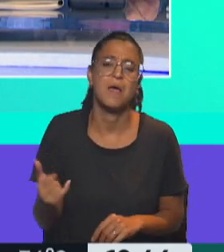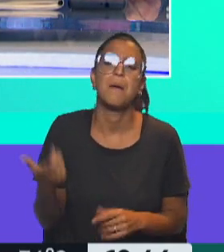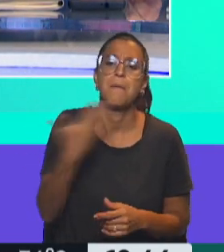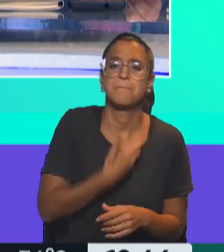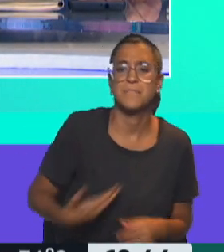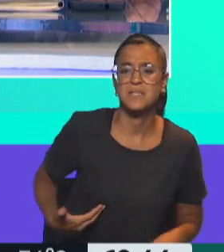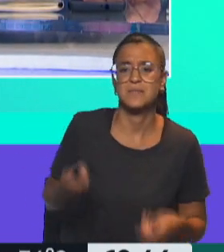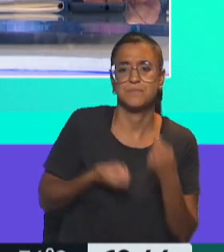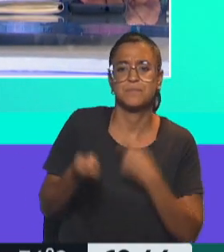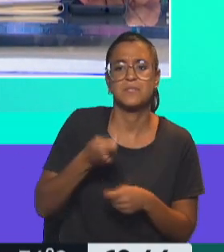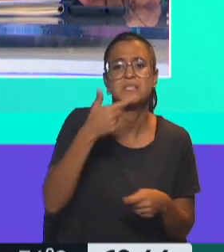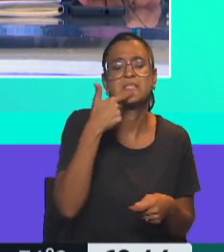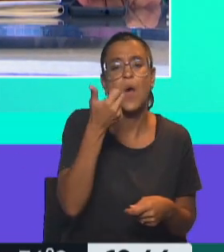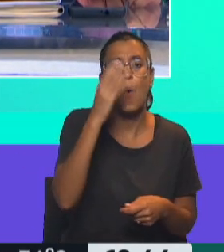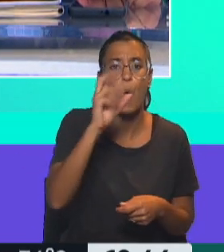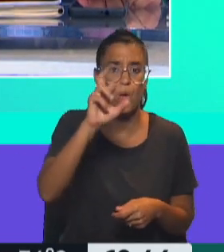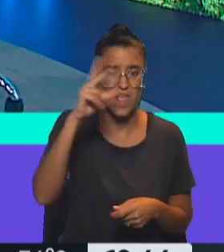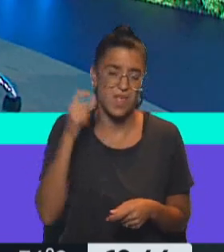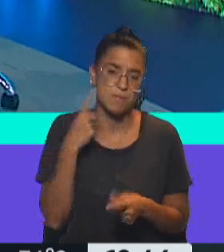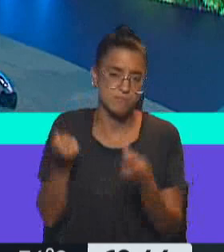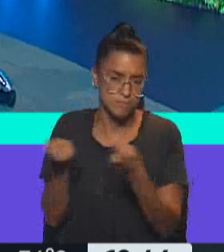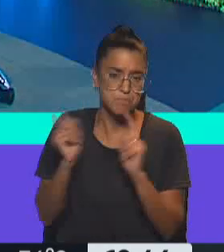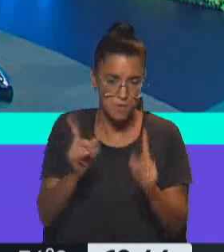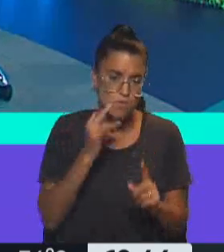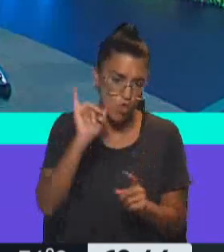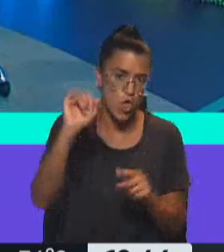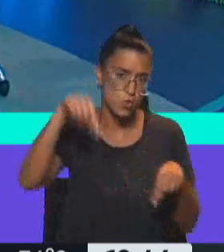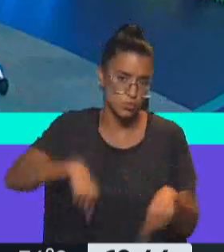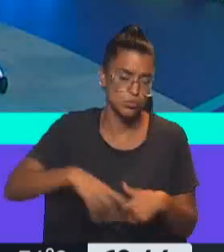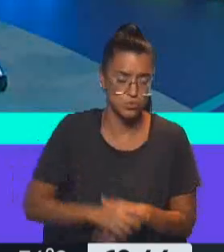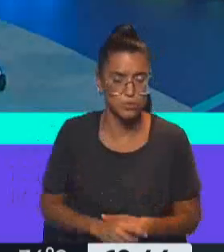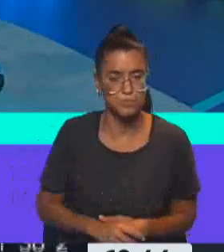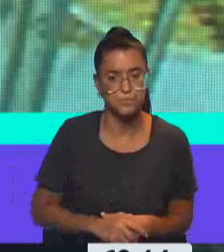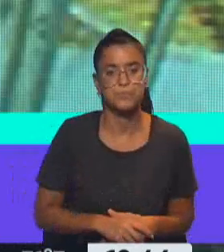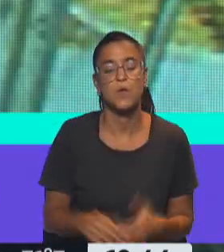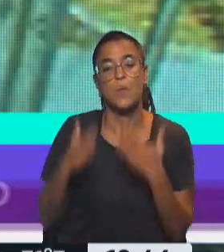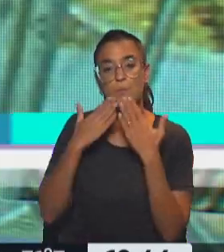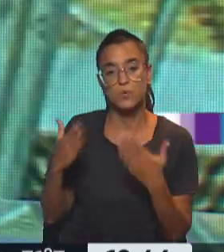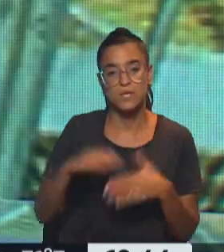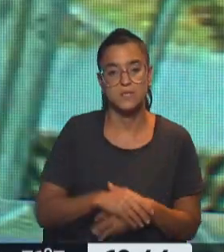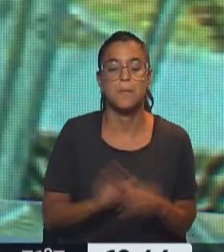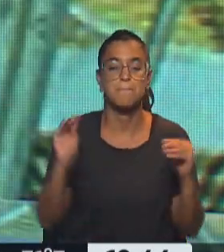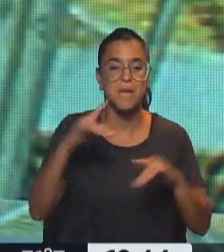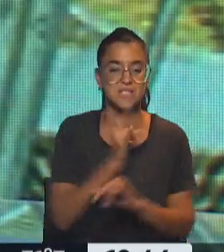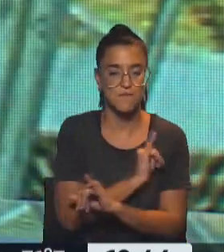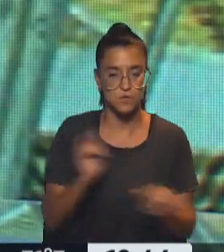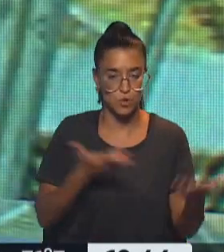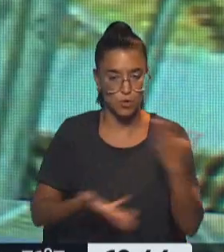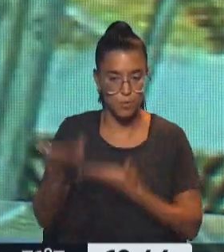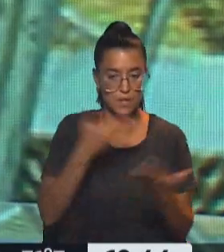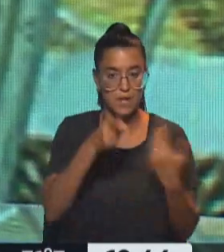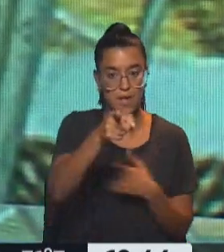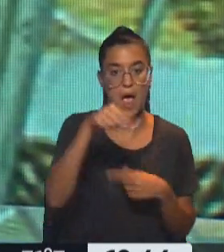Federación Almacenero, Fernando Sabores, denunció estas maniobras acá mismo en la entrevista que le hemos hecho. Muchas gracias, Rulo. Más información para compartir con ustedes